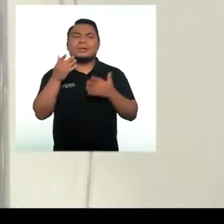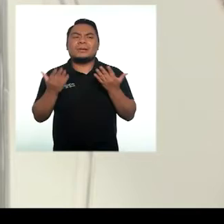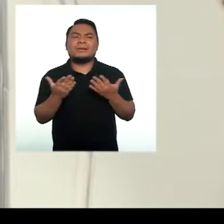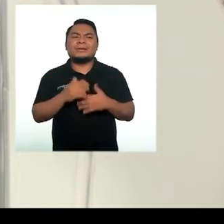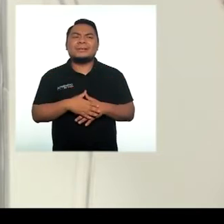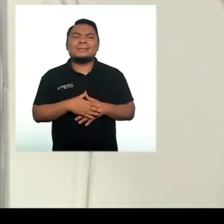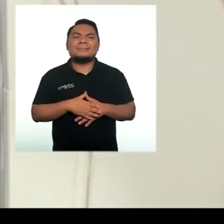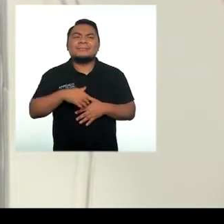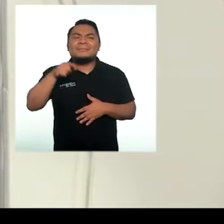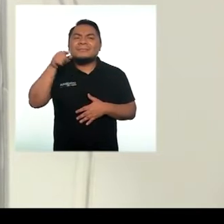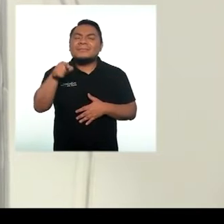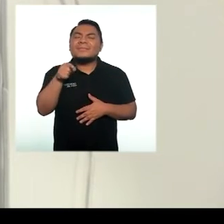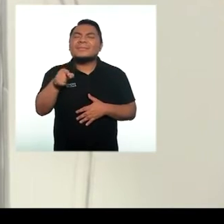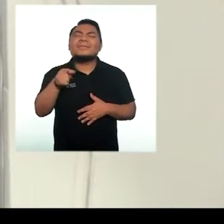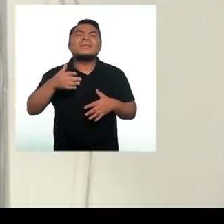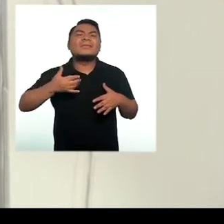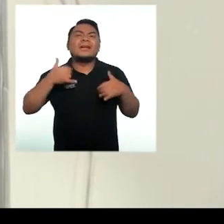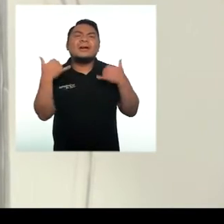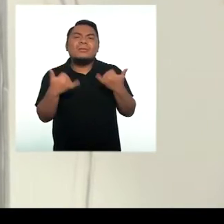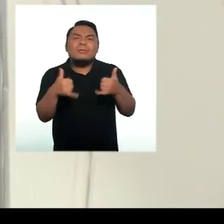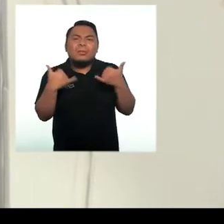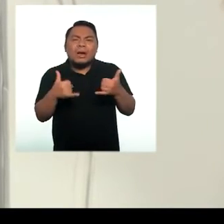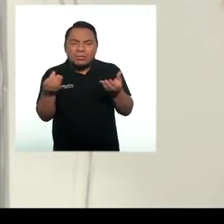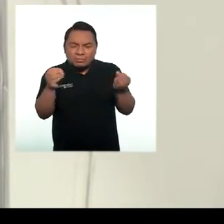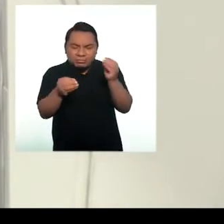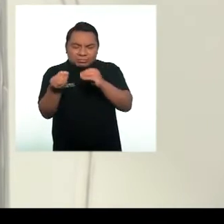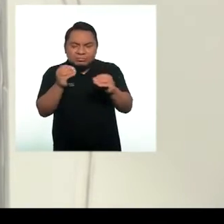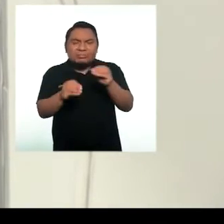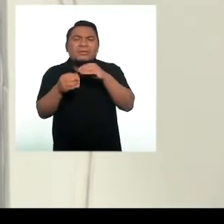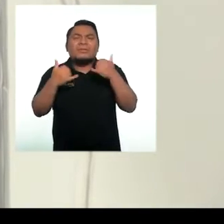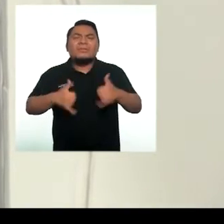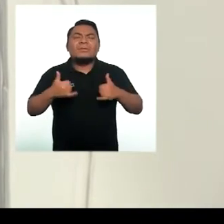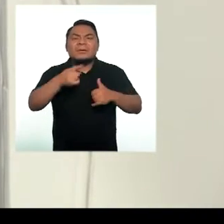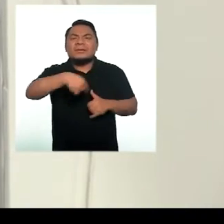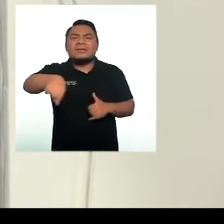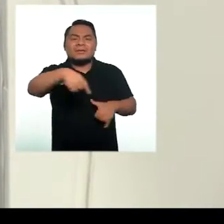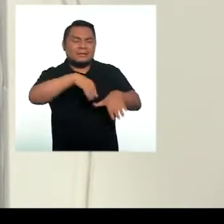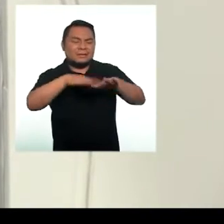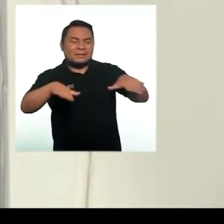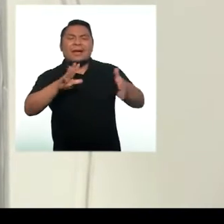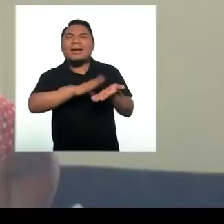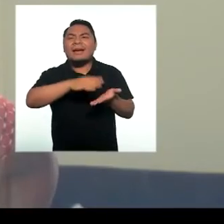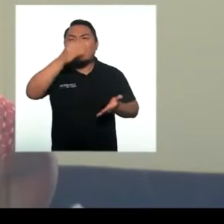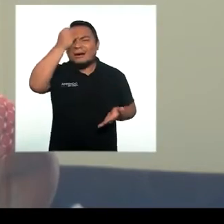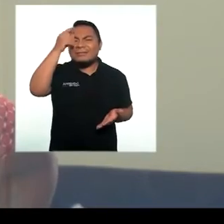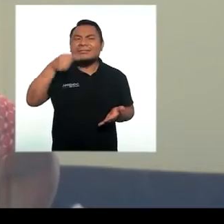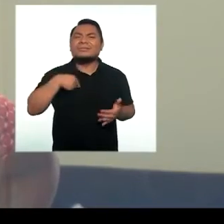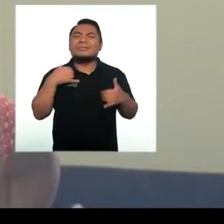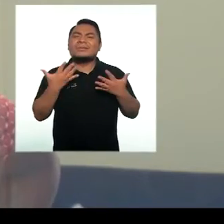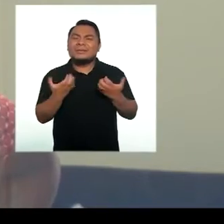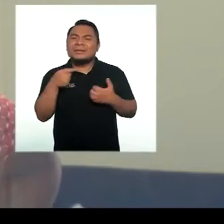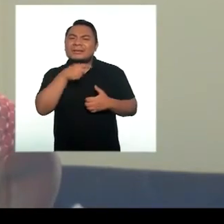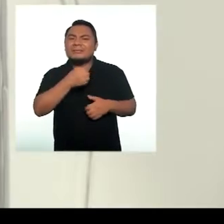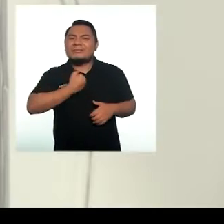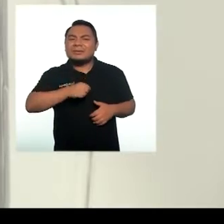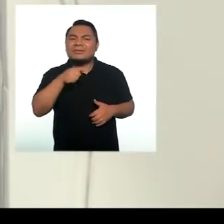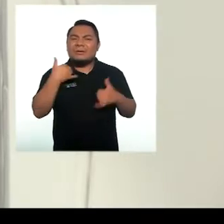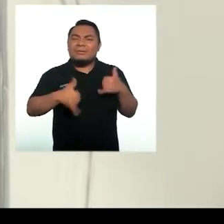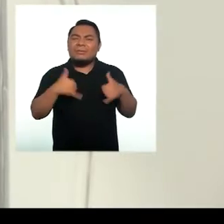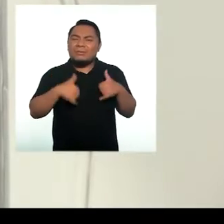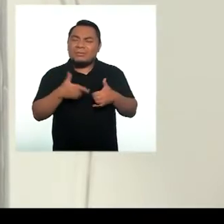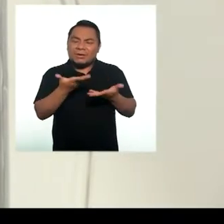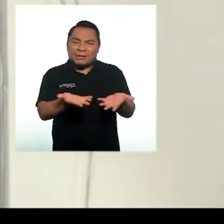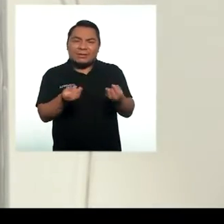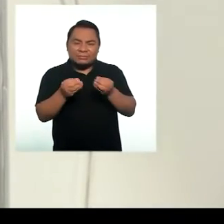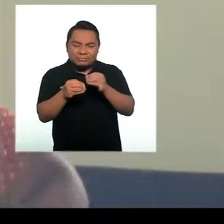juegos didácticos, estos para que los chicos aprendan y quiero poner a mi Carlita para que aprendan con esos